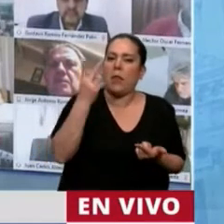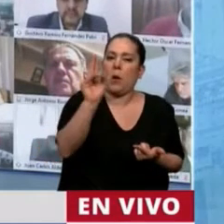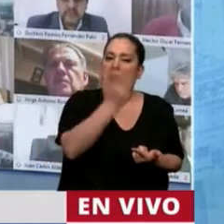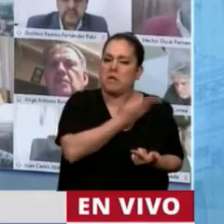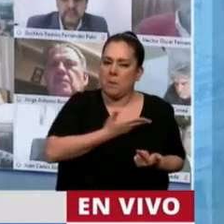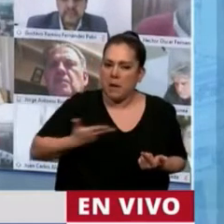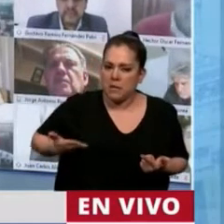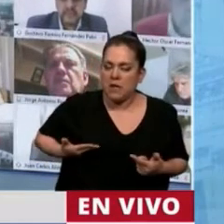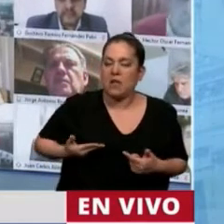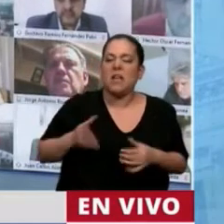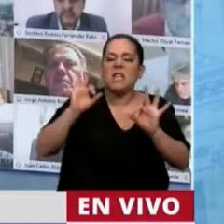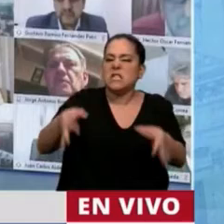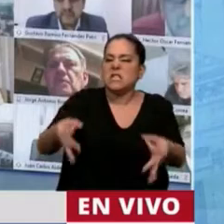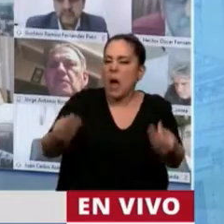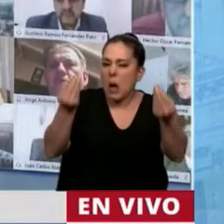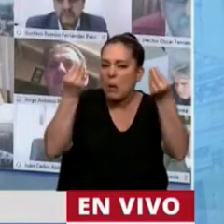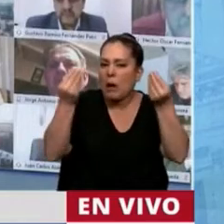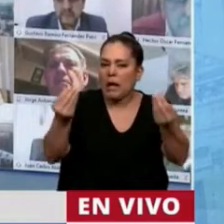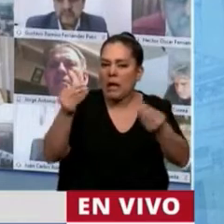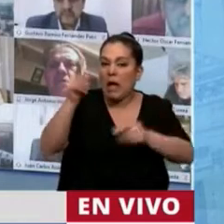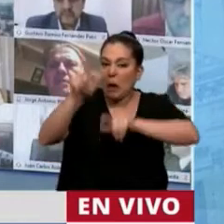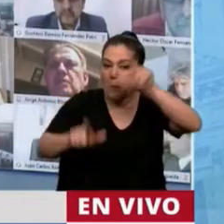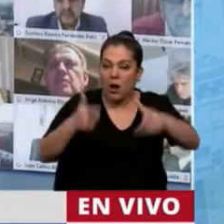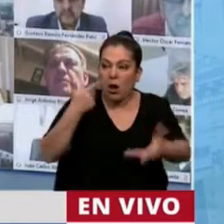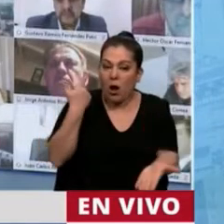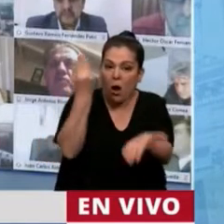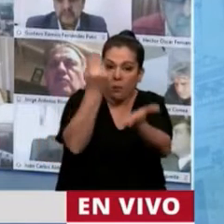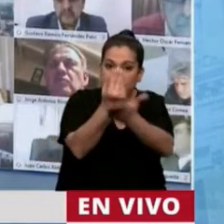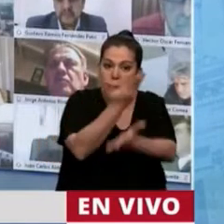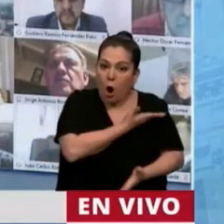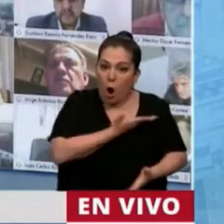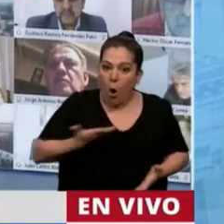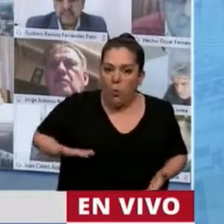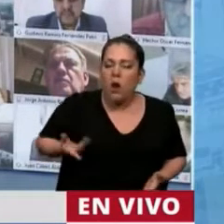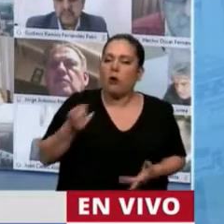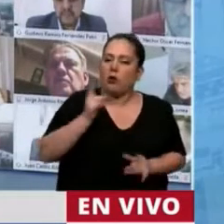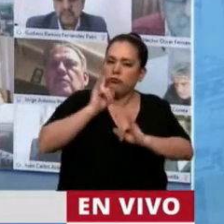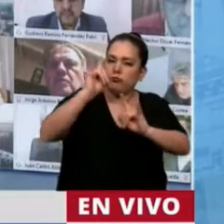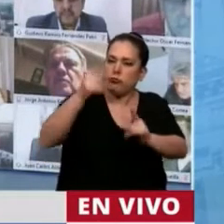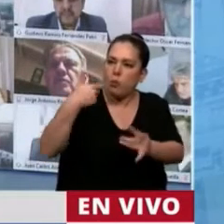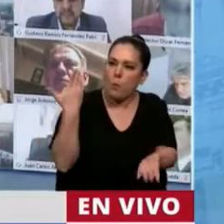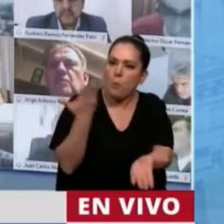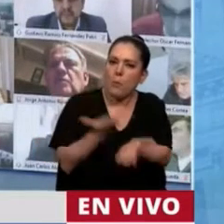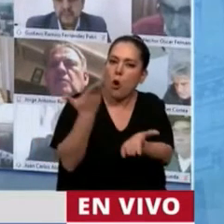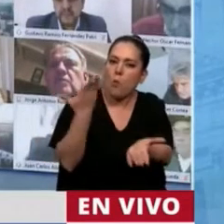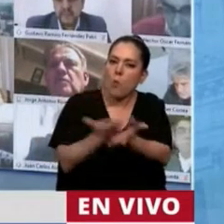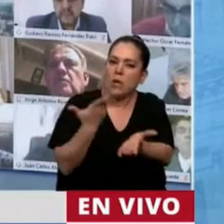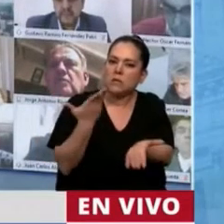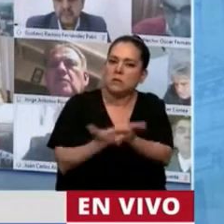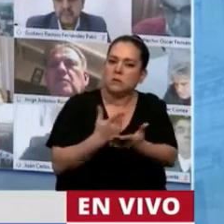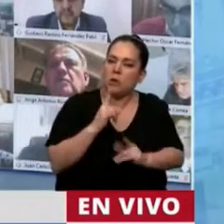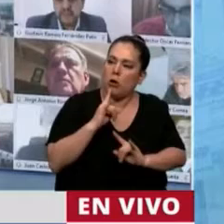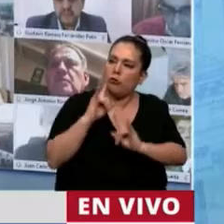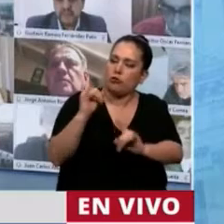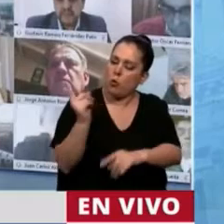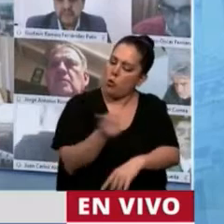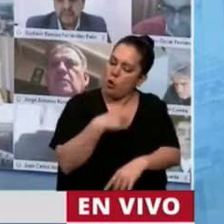con alguien que está tomando sol en Francia, ahí en Saint-Tropez o en algún lugar de